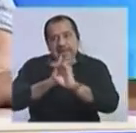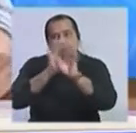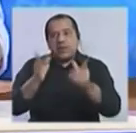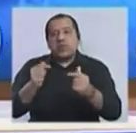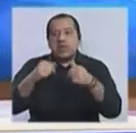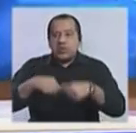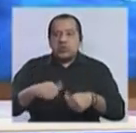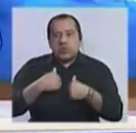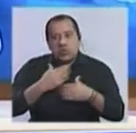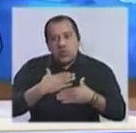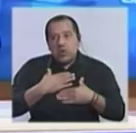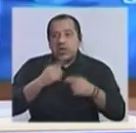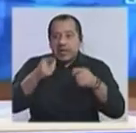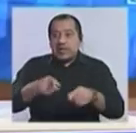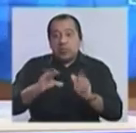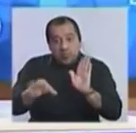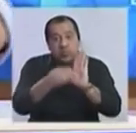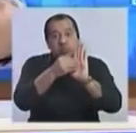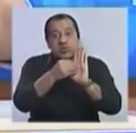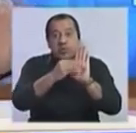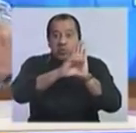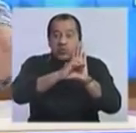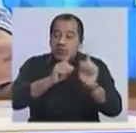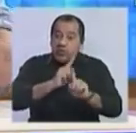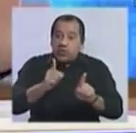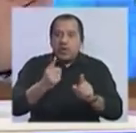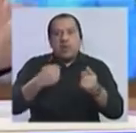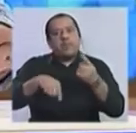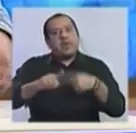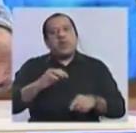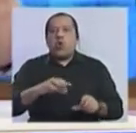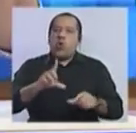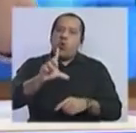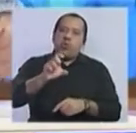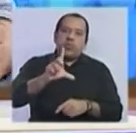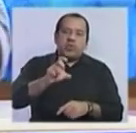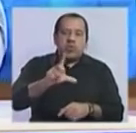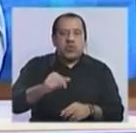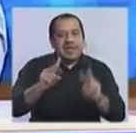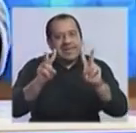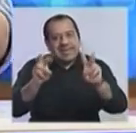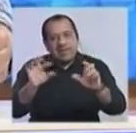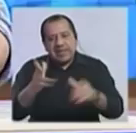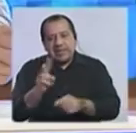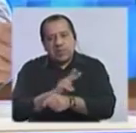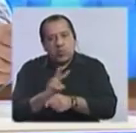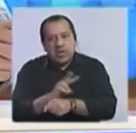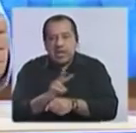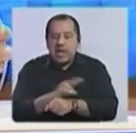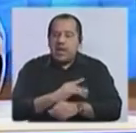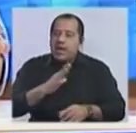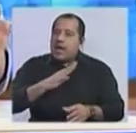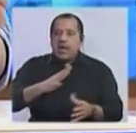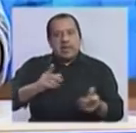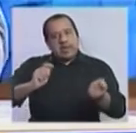gratifica que eso no esté en la Constitución, pero sin duda el tema seguridad tiene que tener una vuelta de